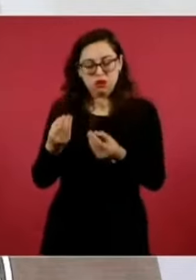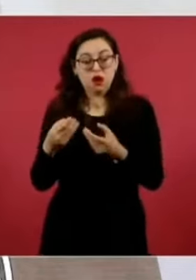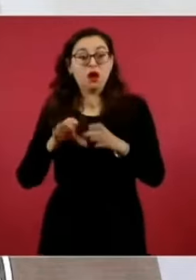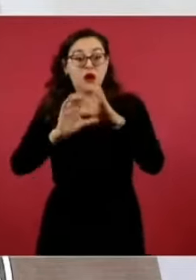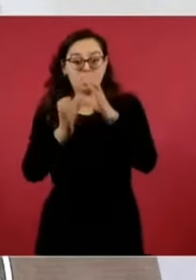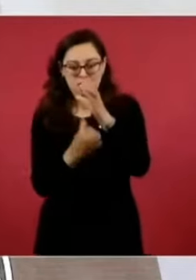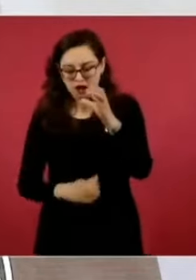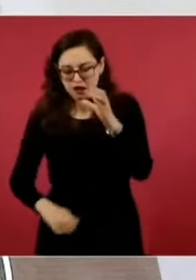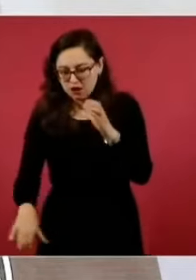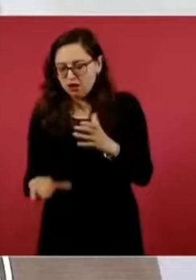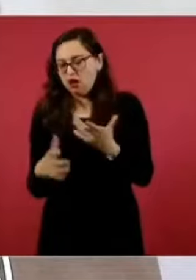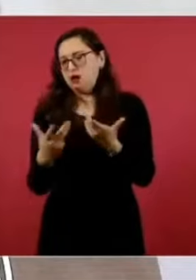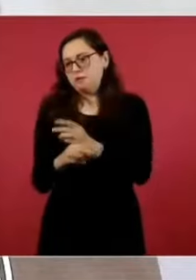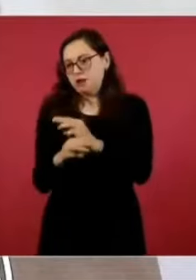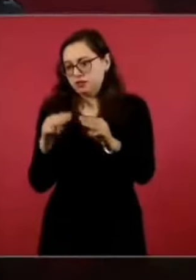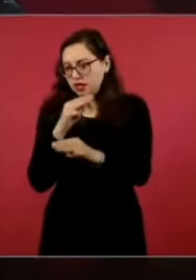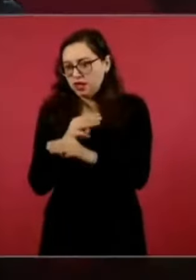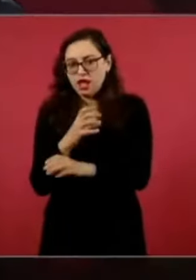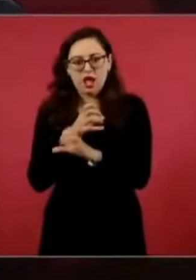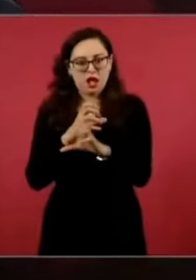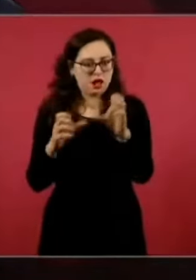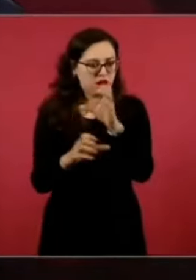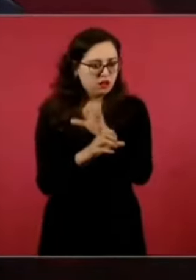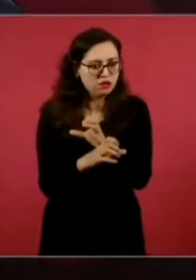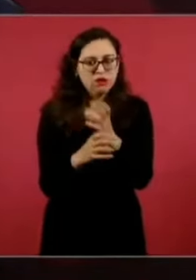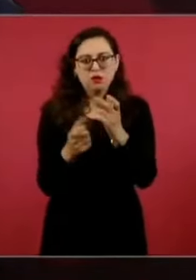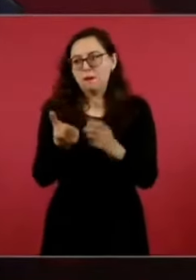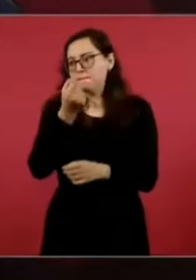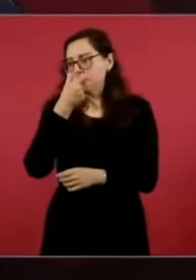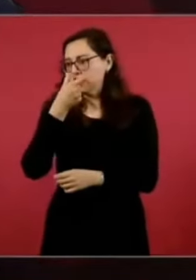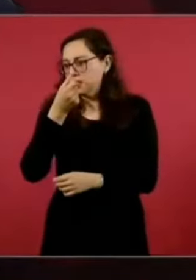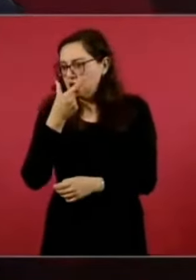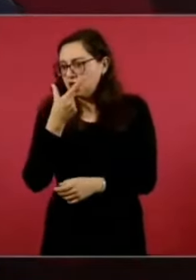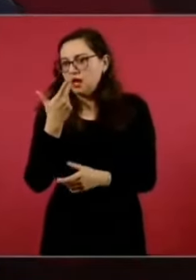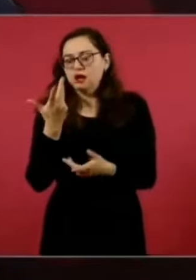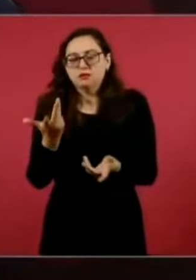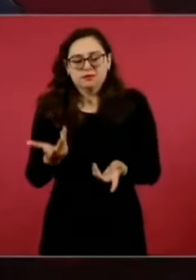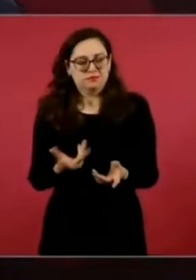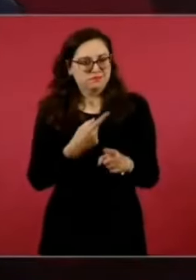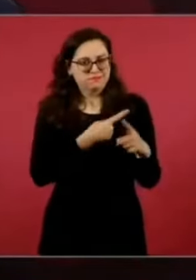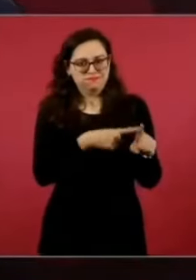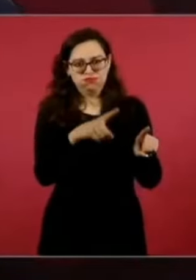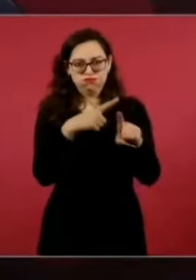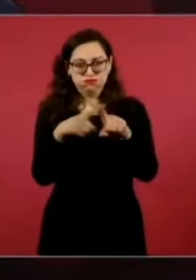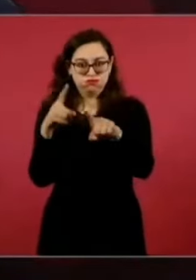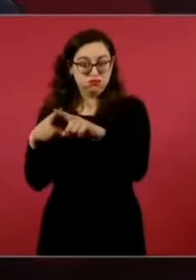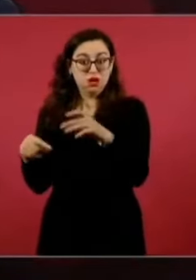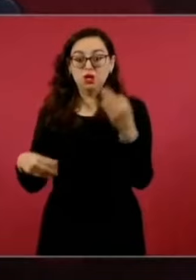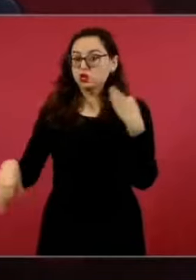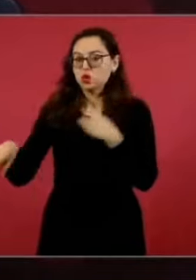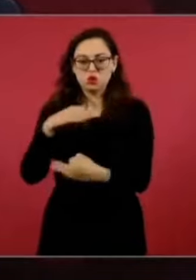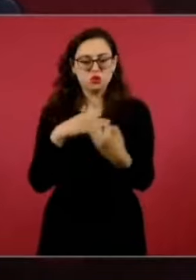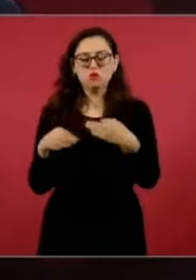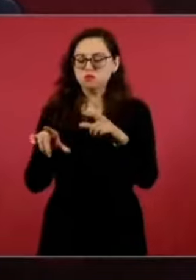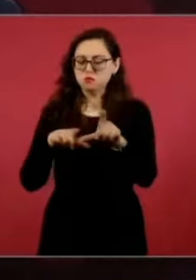drenaje, desde luego los insumos médicos, medicamentos, material de curación, pero sí, todo está